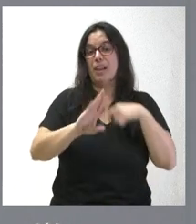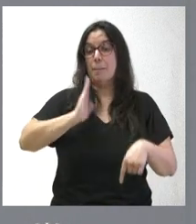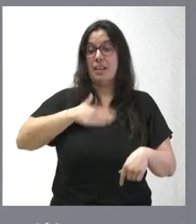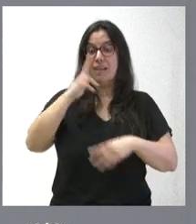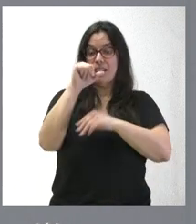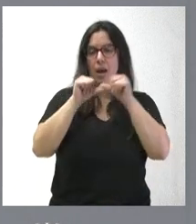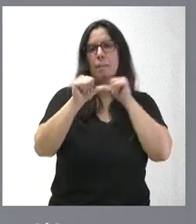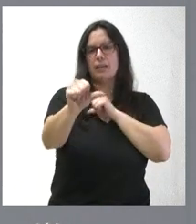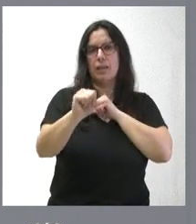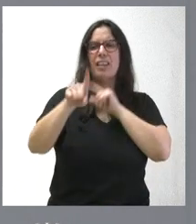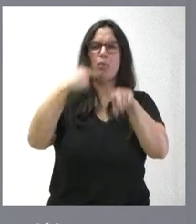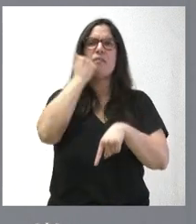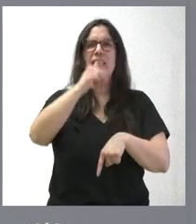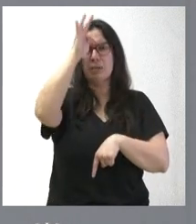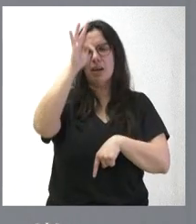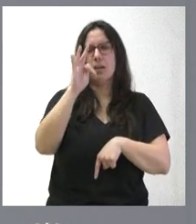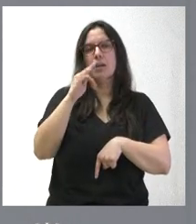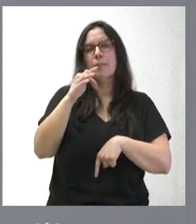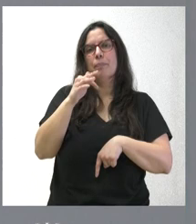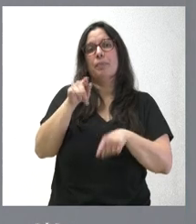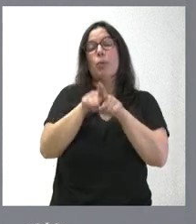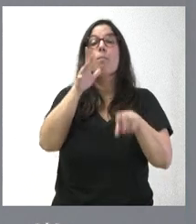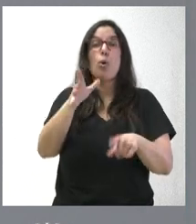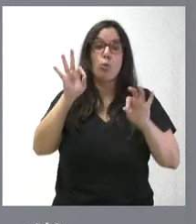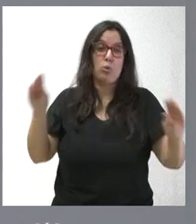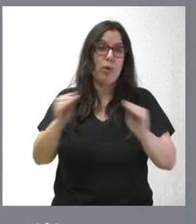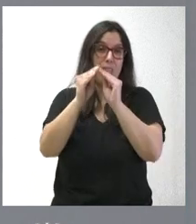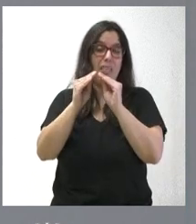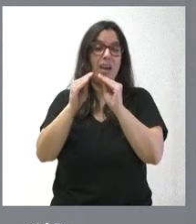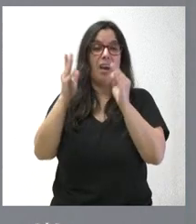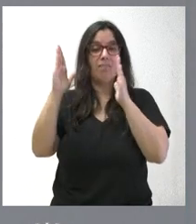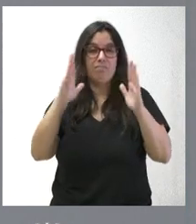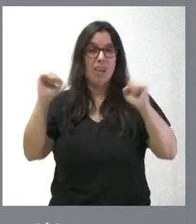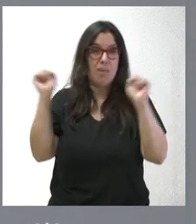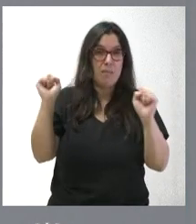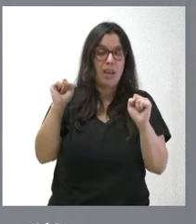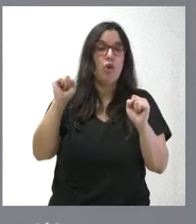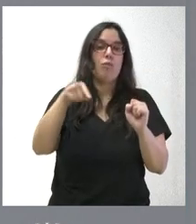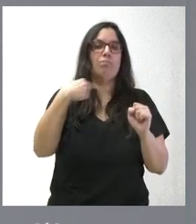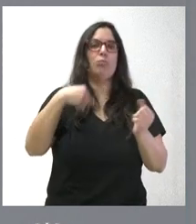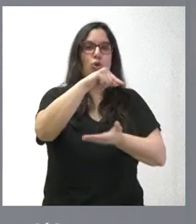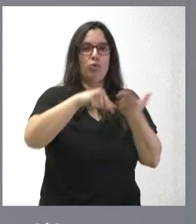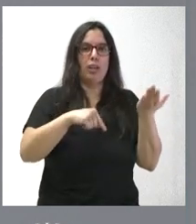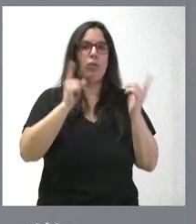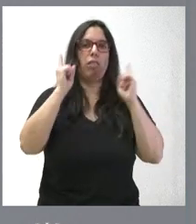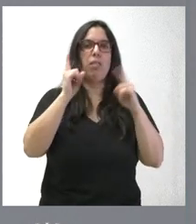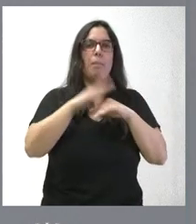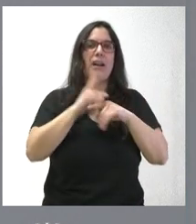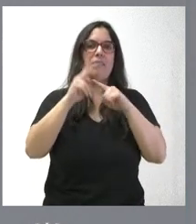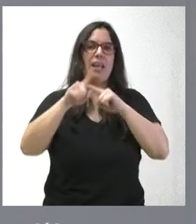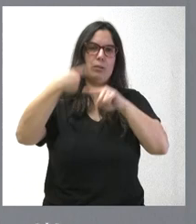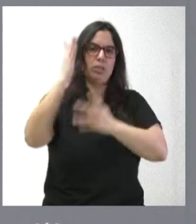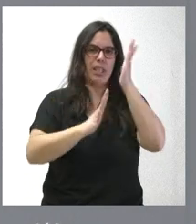viernes y durante el fin de semana. Digo esto con motivo de que coincide en el tiempo en pleno invierno esta contratación preventiva en materia de incendios